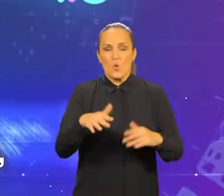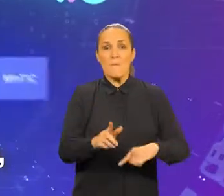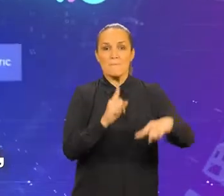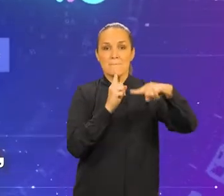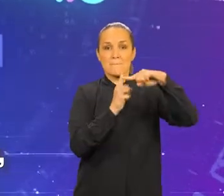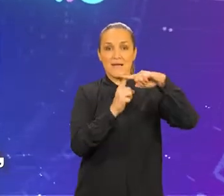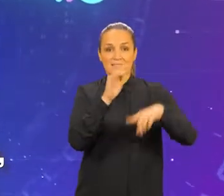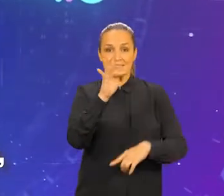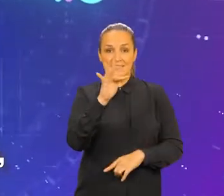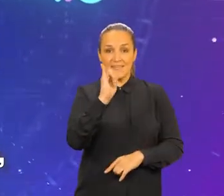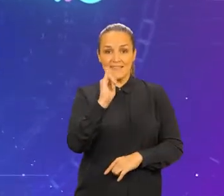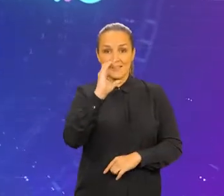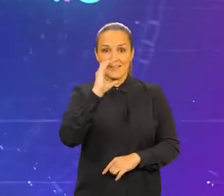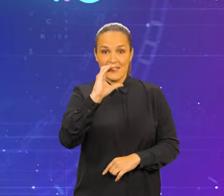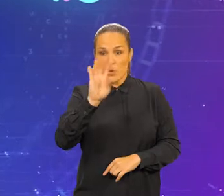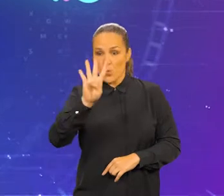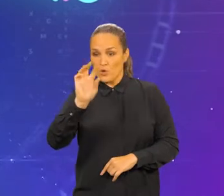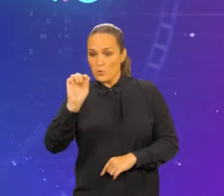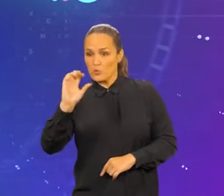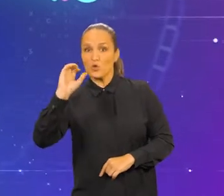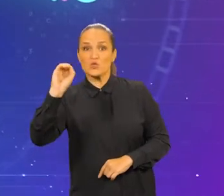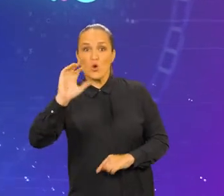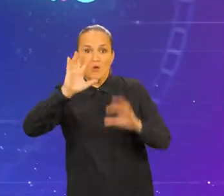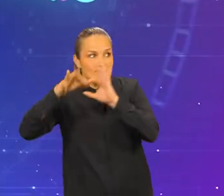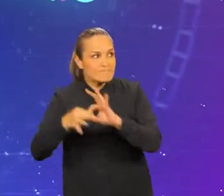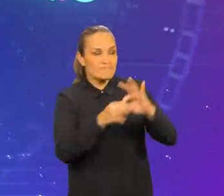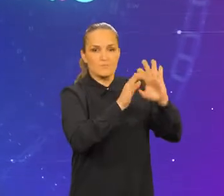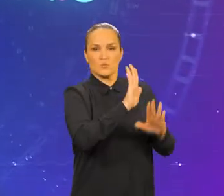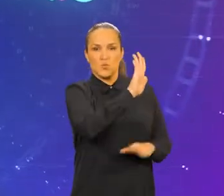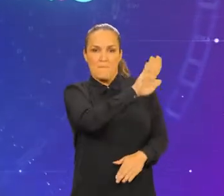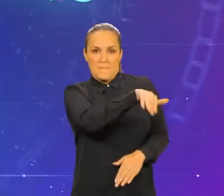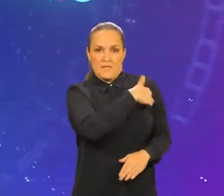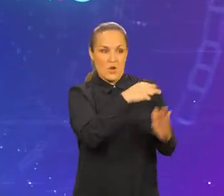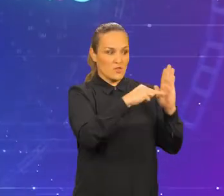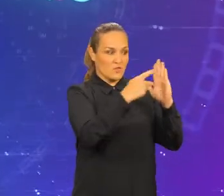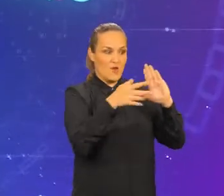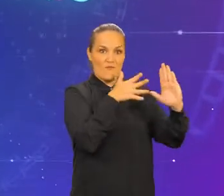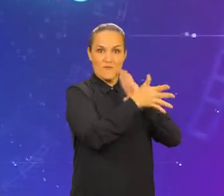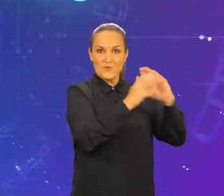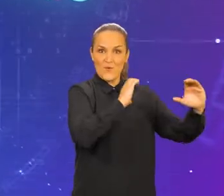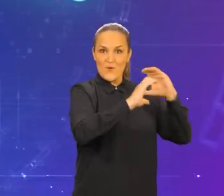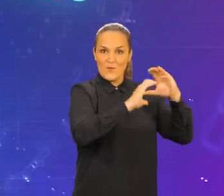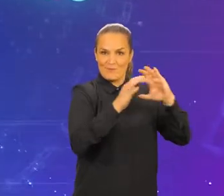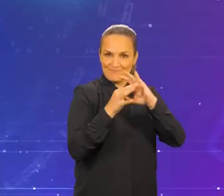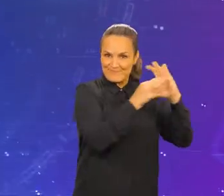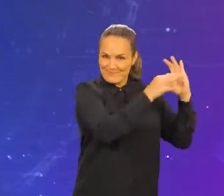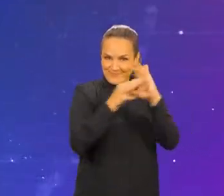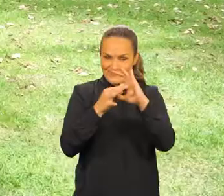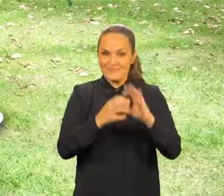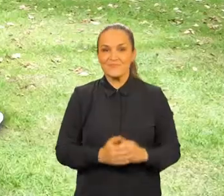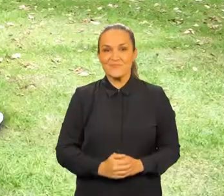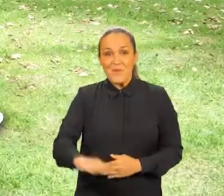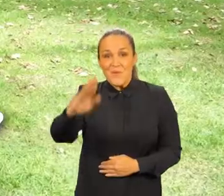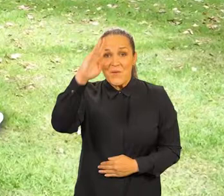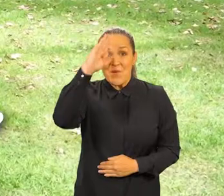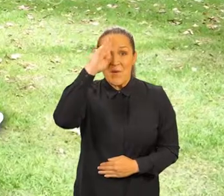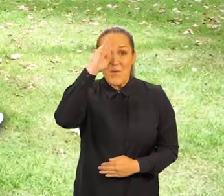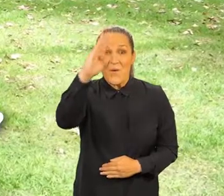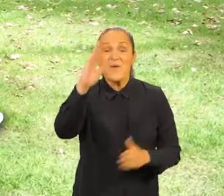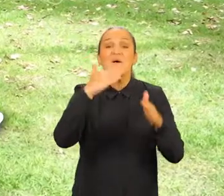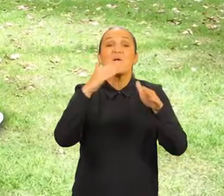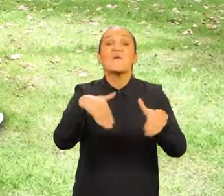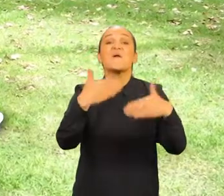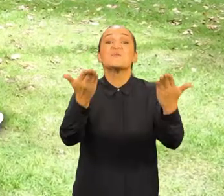MASTIC 4.0 del Ministerio de las Tecnologías de la Información y las Comunicaciones. ¡Hola,